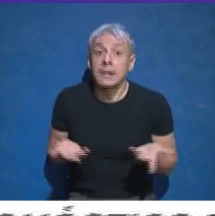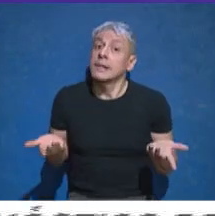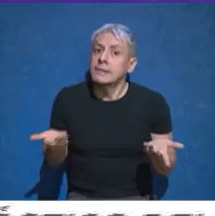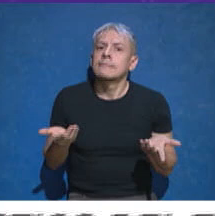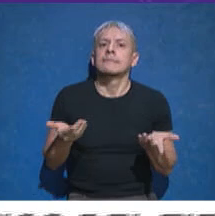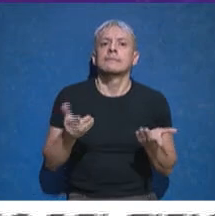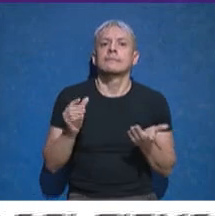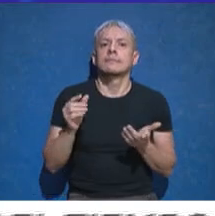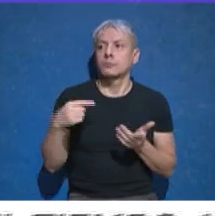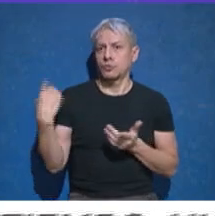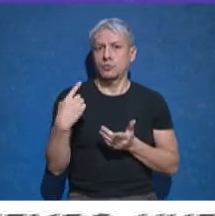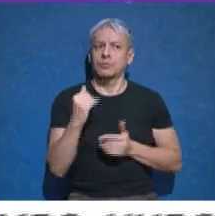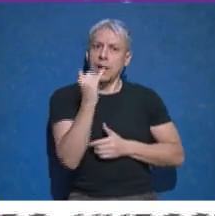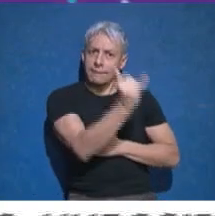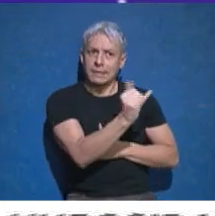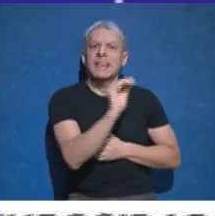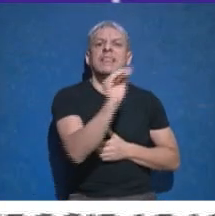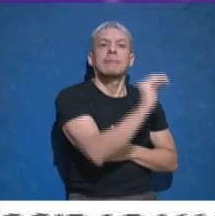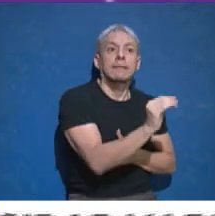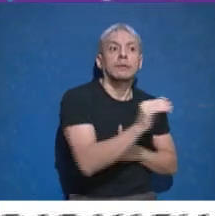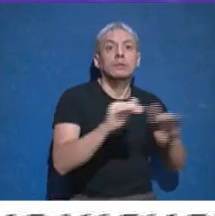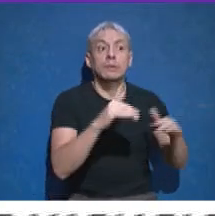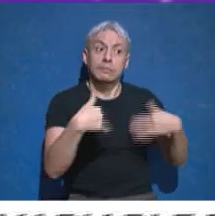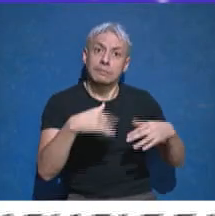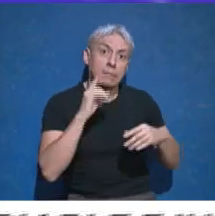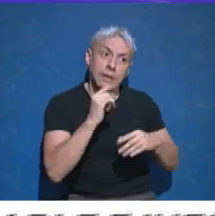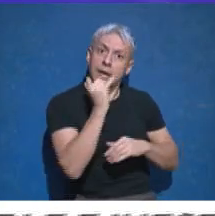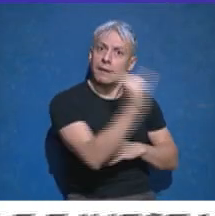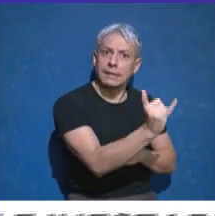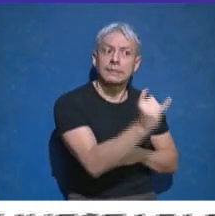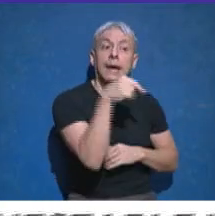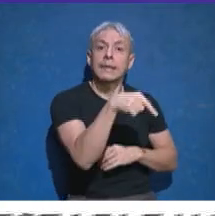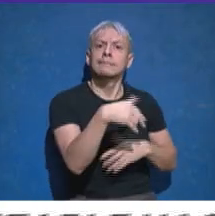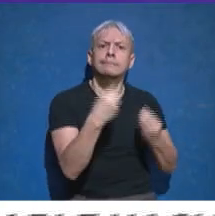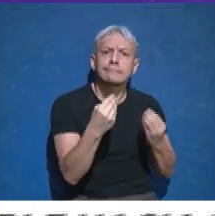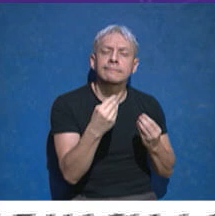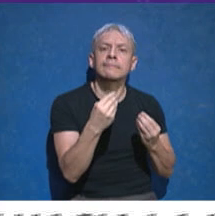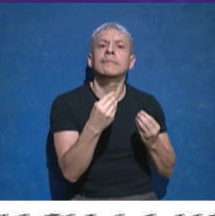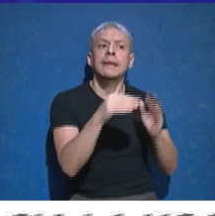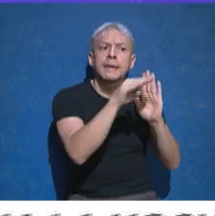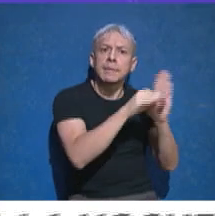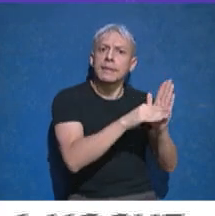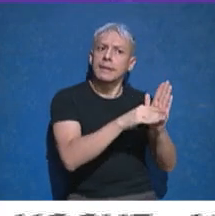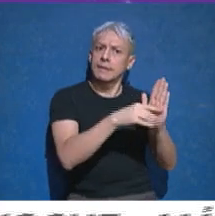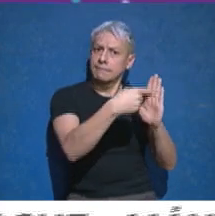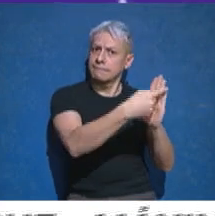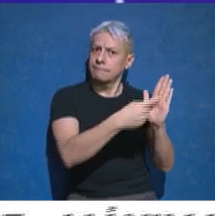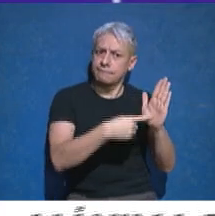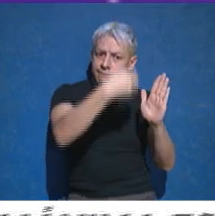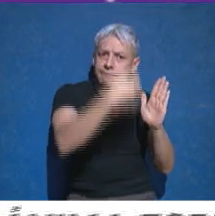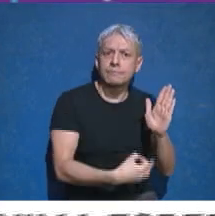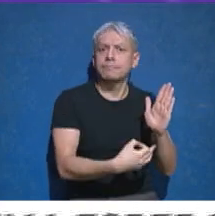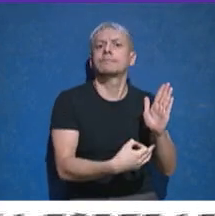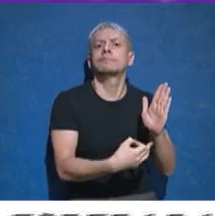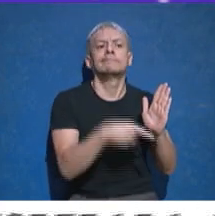departamentos donde tenemos esta situación, para que en esos lugares se prioricen y se prioricen medidas que tienen que ver, sobre